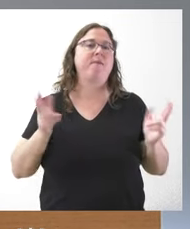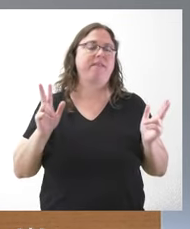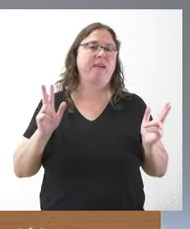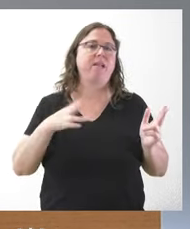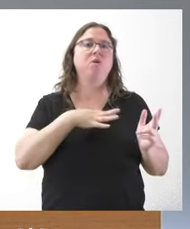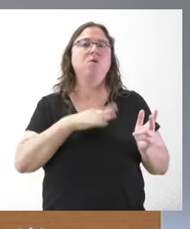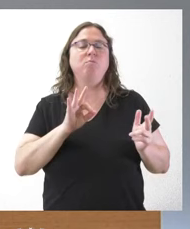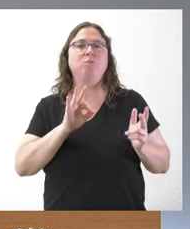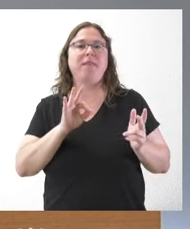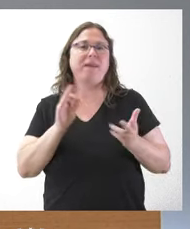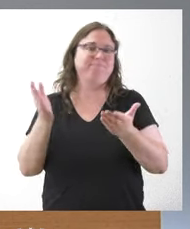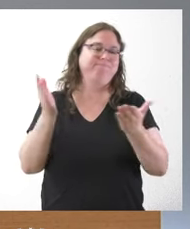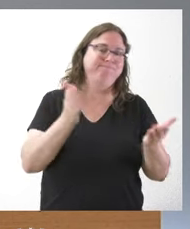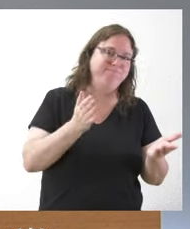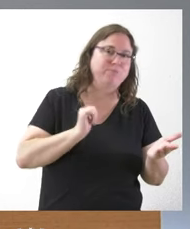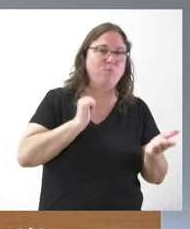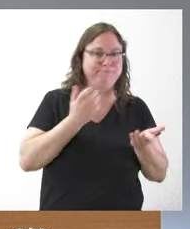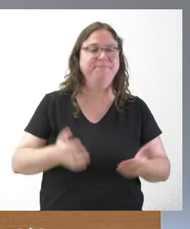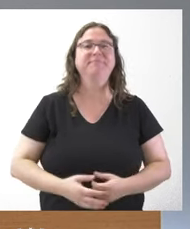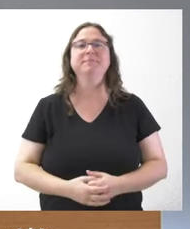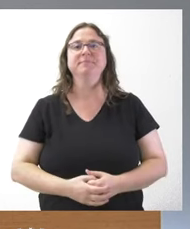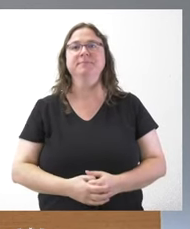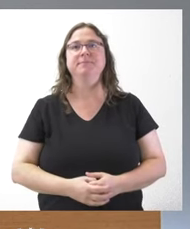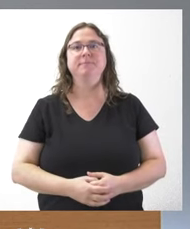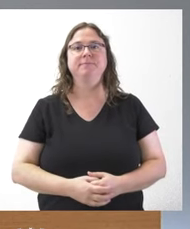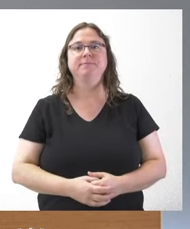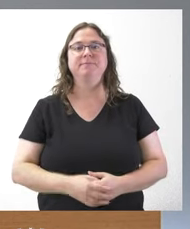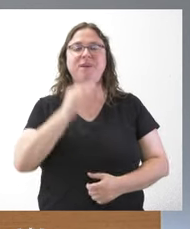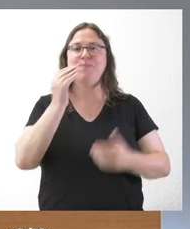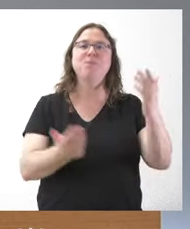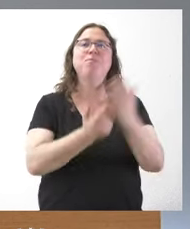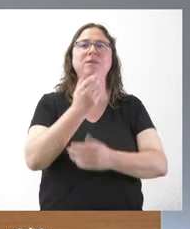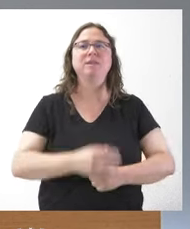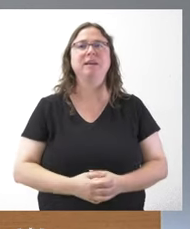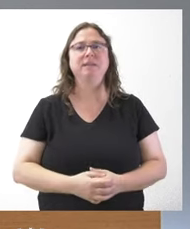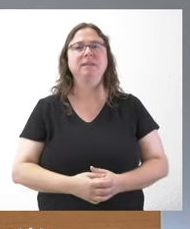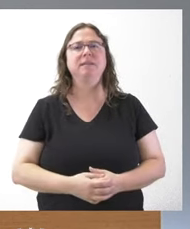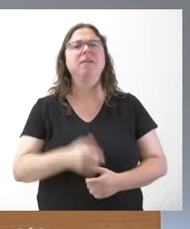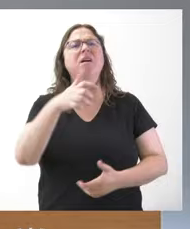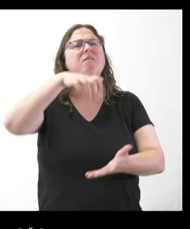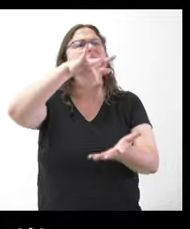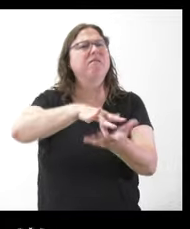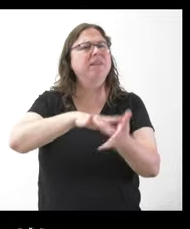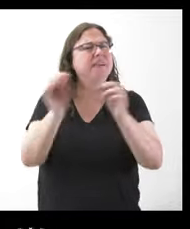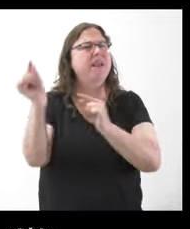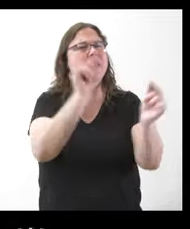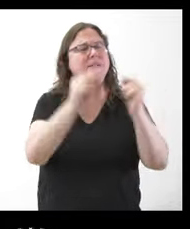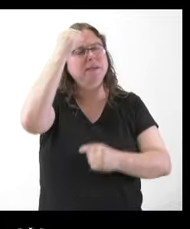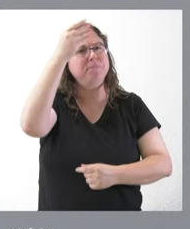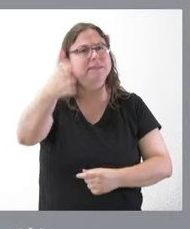puedan estimar de ser oportuno plantear. Sí, buenos días. ¿Qué fecha manejan para ese debate?